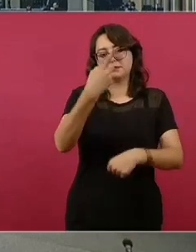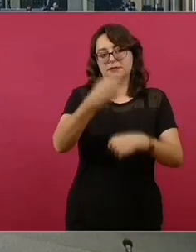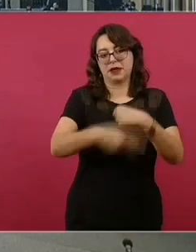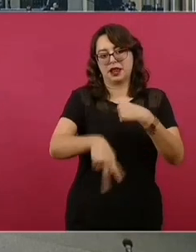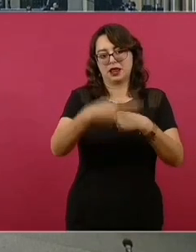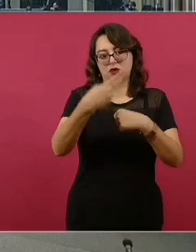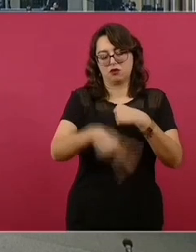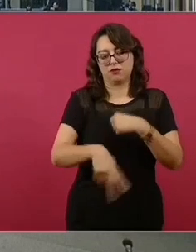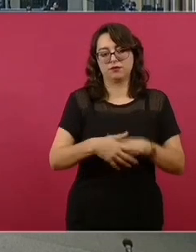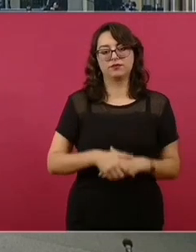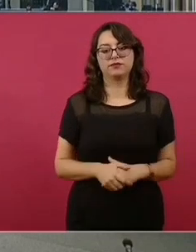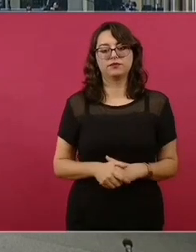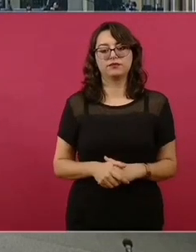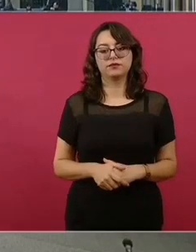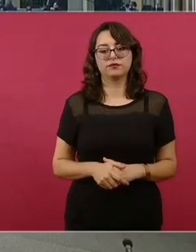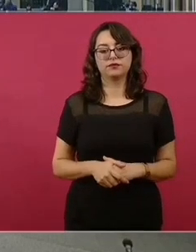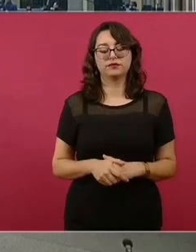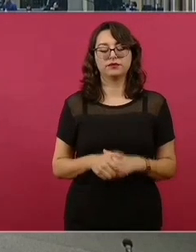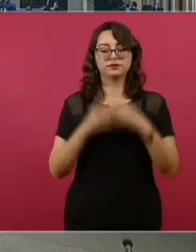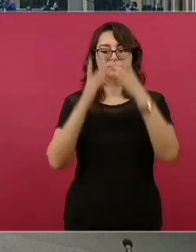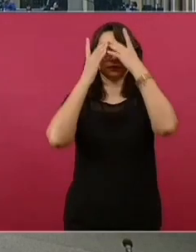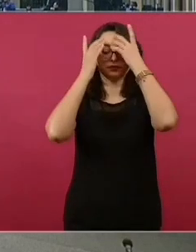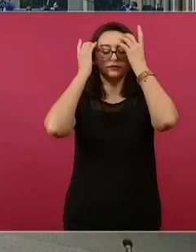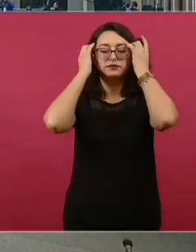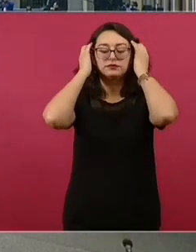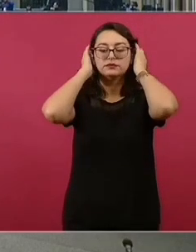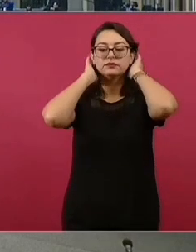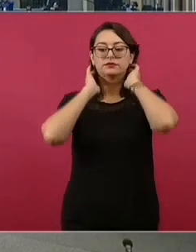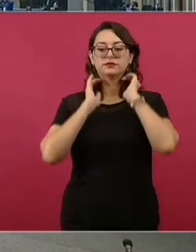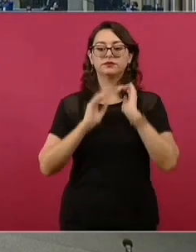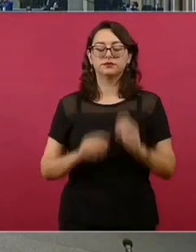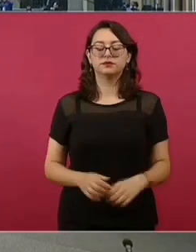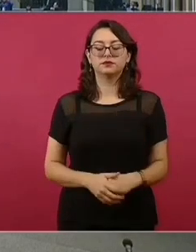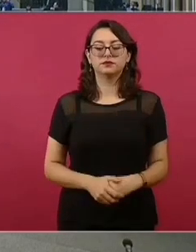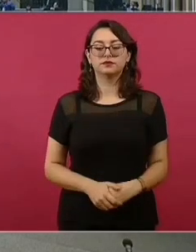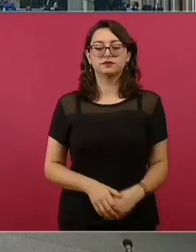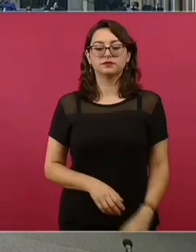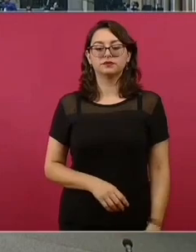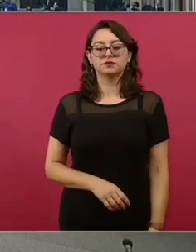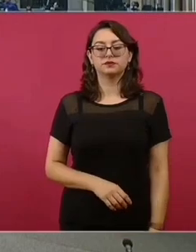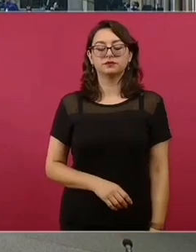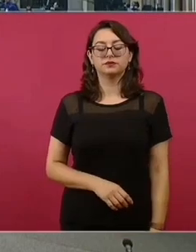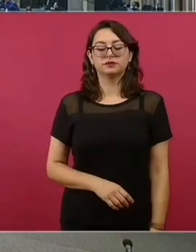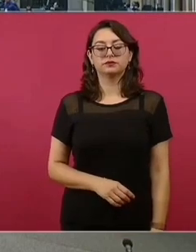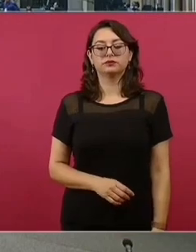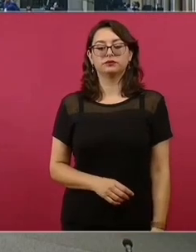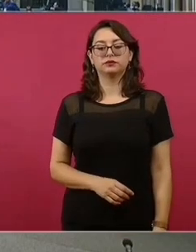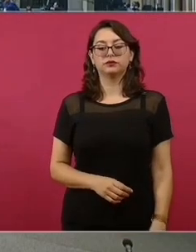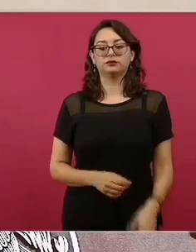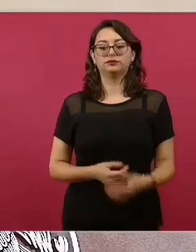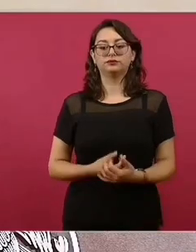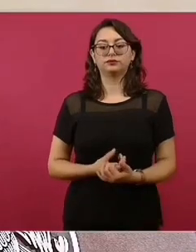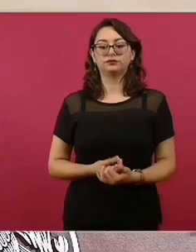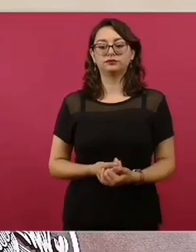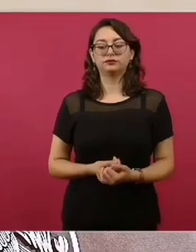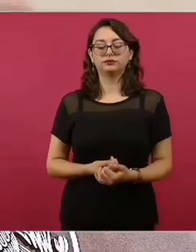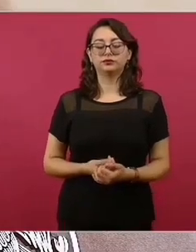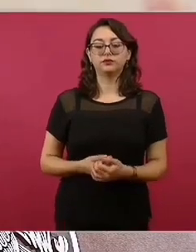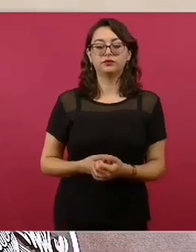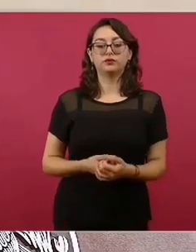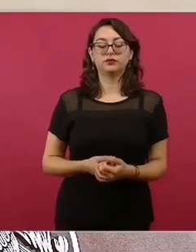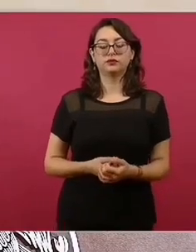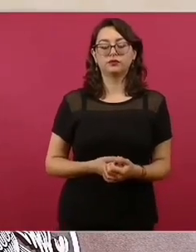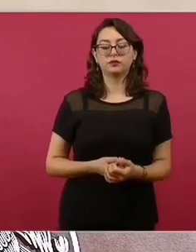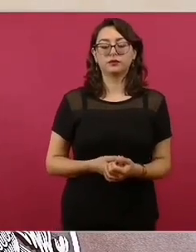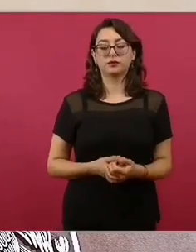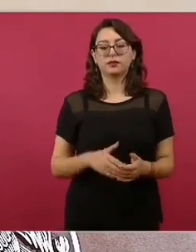COVID con la parte más alta? Las vacunas que usaremos en su momento las estamos definiendo de acuerdo a